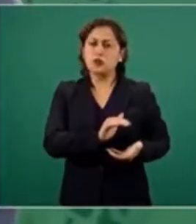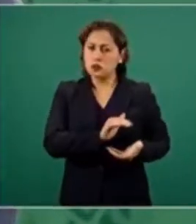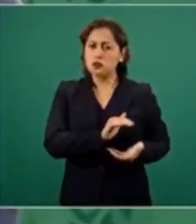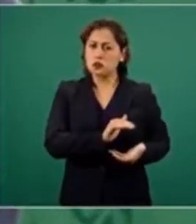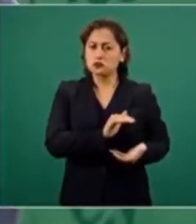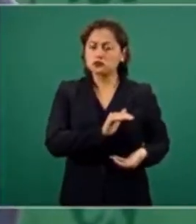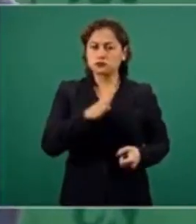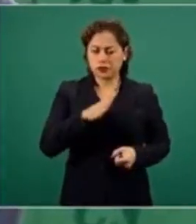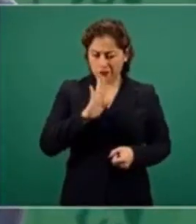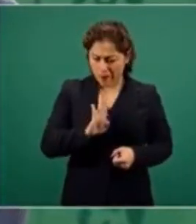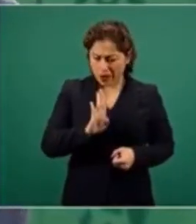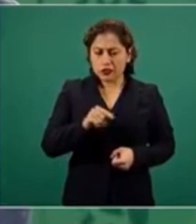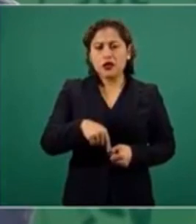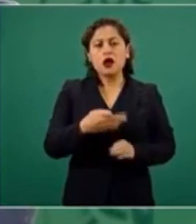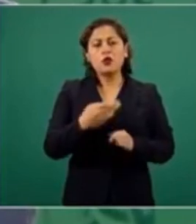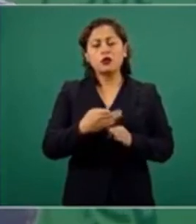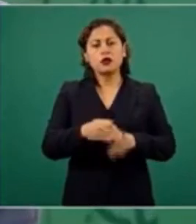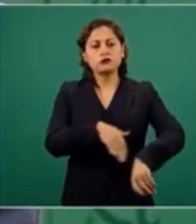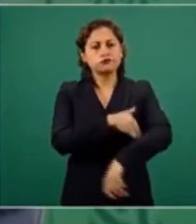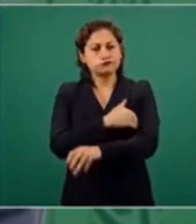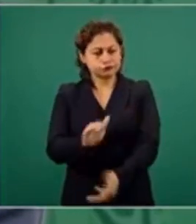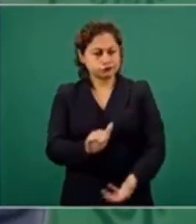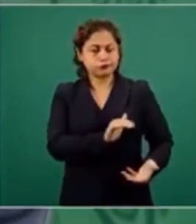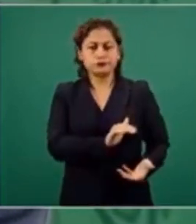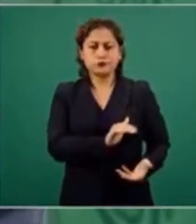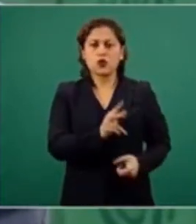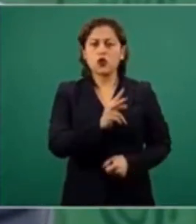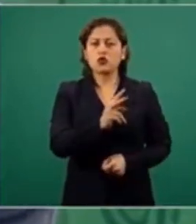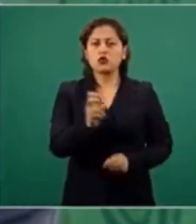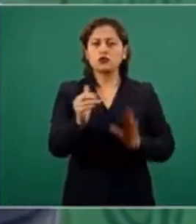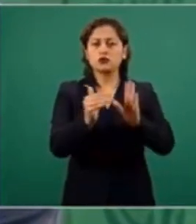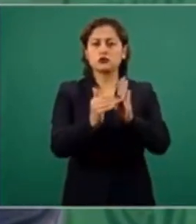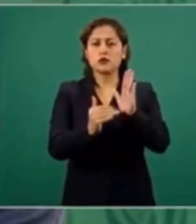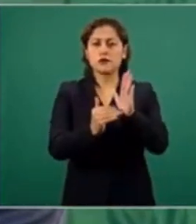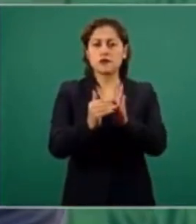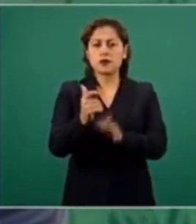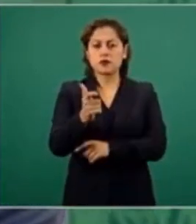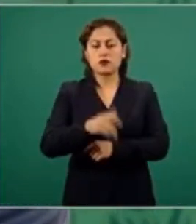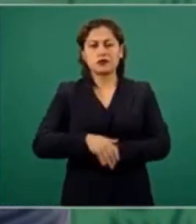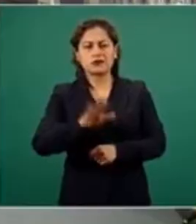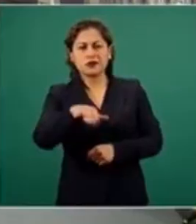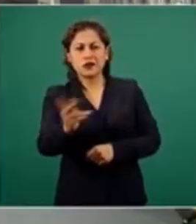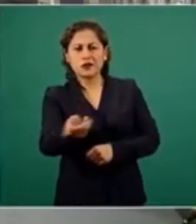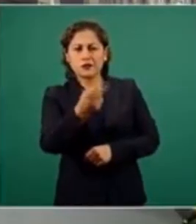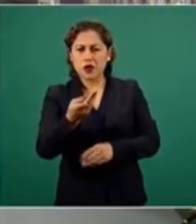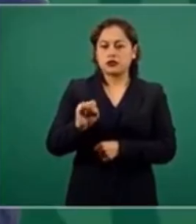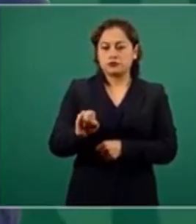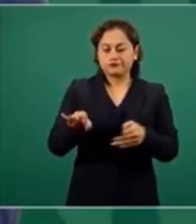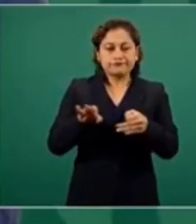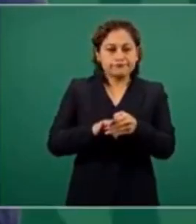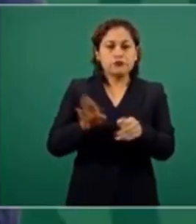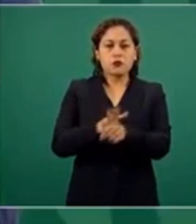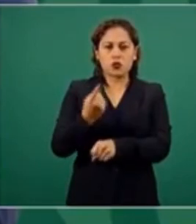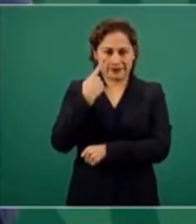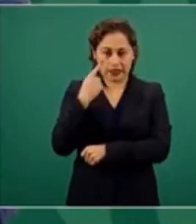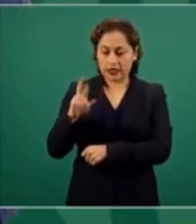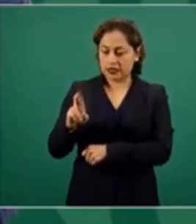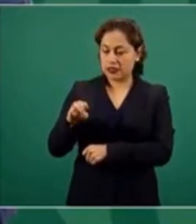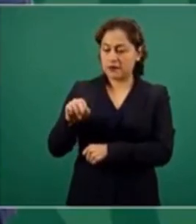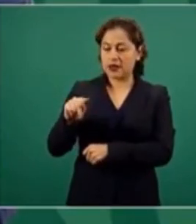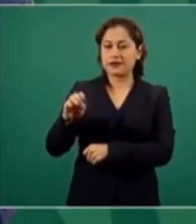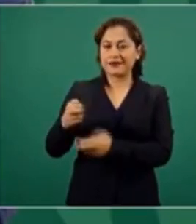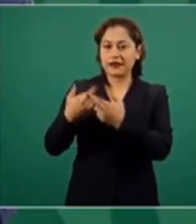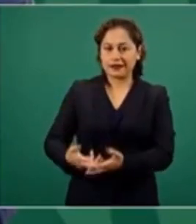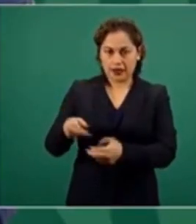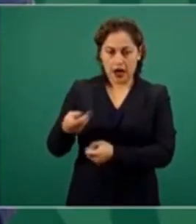en caja alrededor de 200 mil millones. ¿Cuánto le dio el Banco de México de remanentes? El remanente que